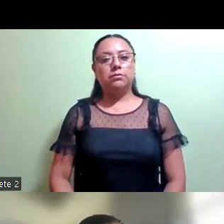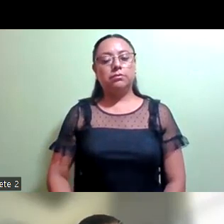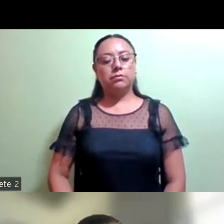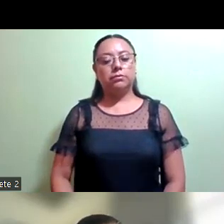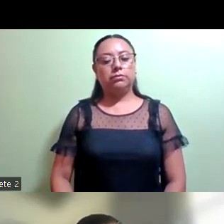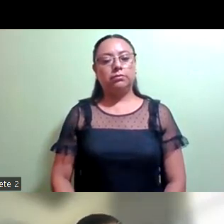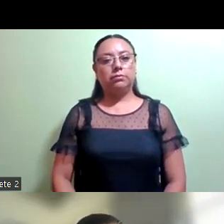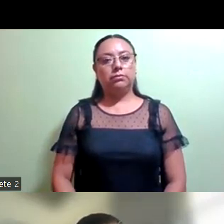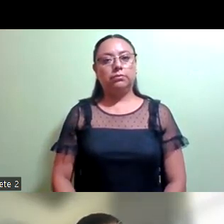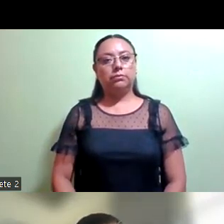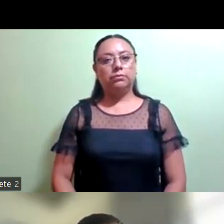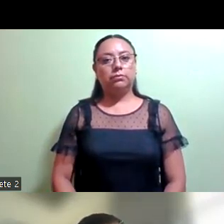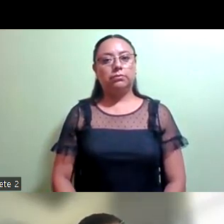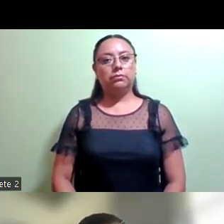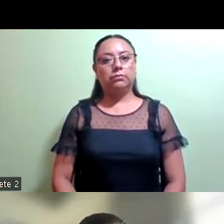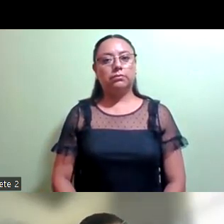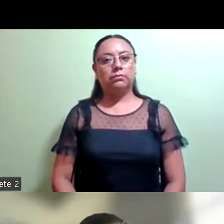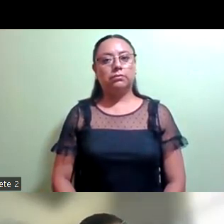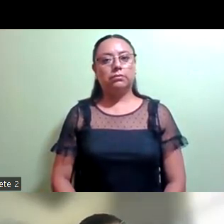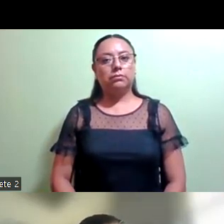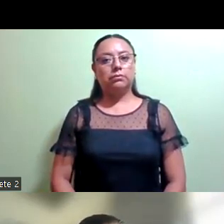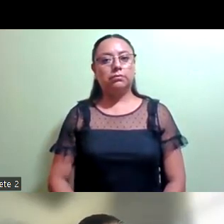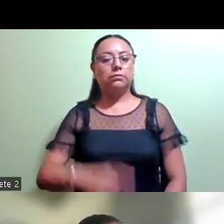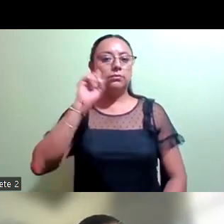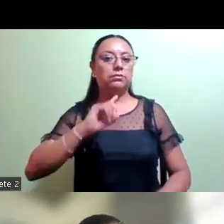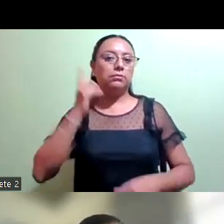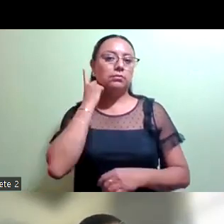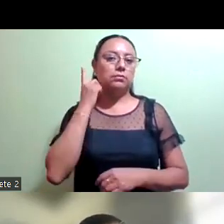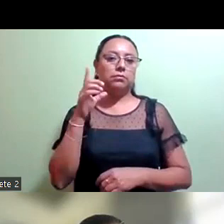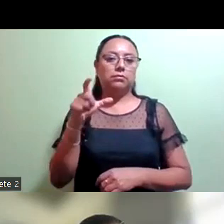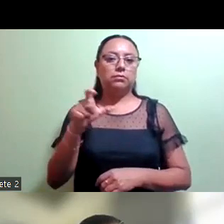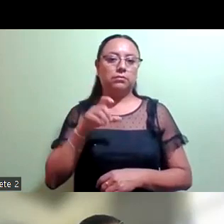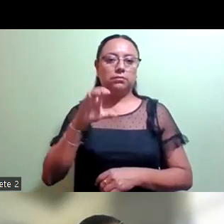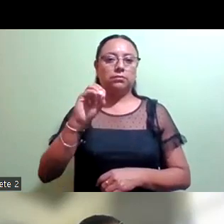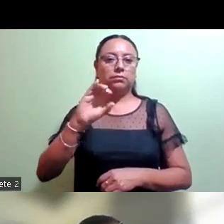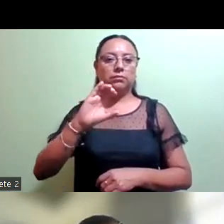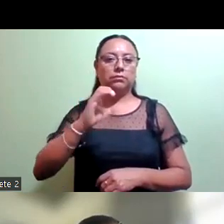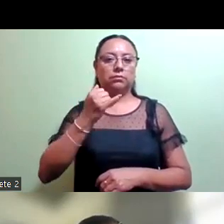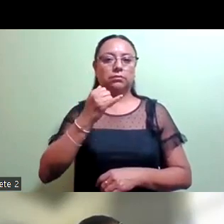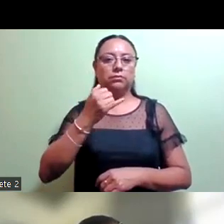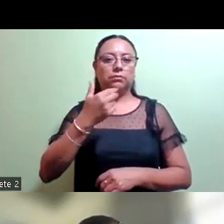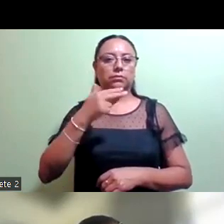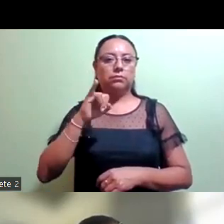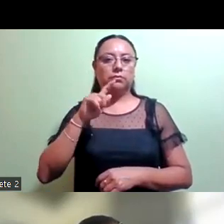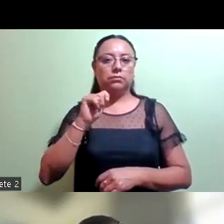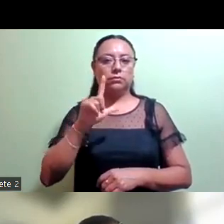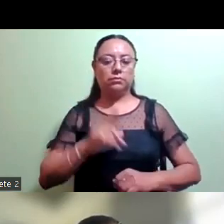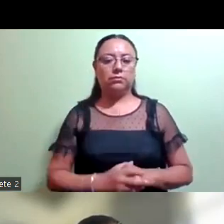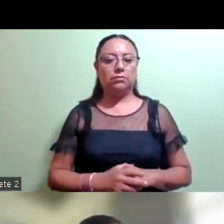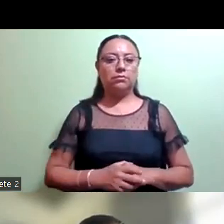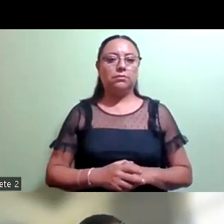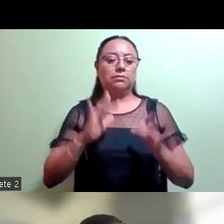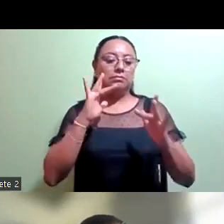En razón de lo anterior, se solicita... la diputada Xochitl tampoco se salió, la sacaron y no puede entrar.